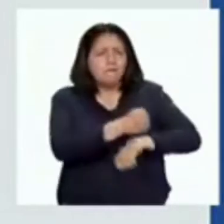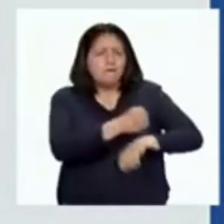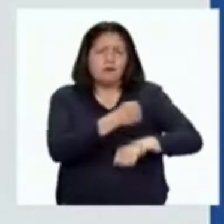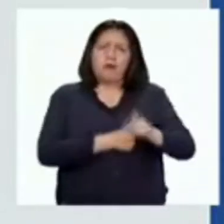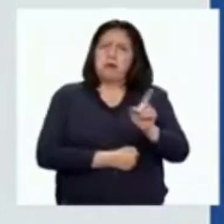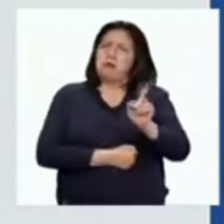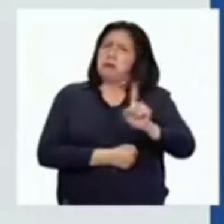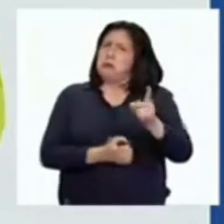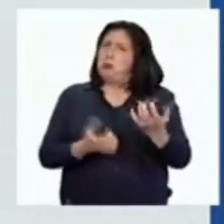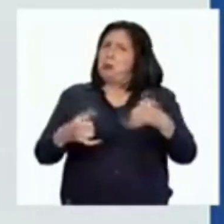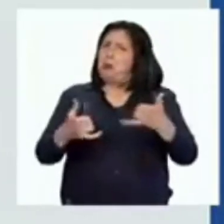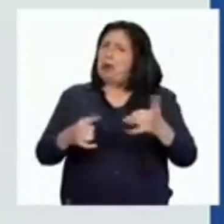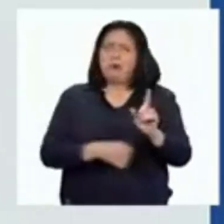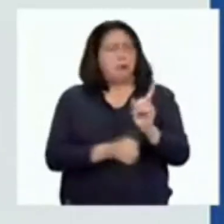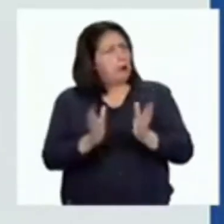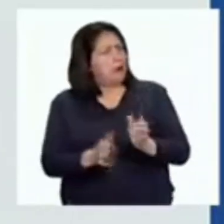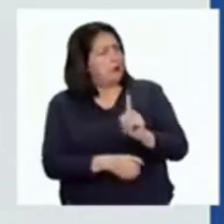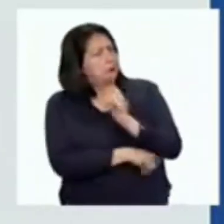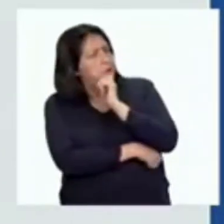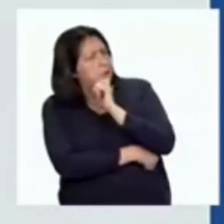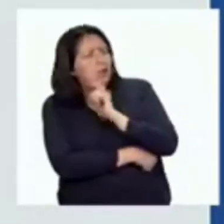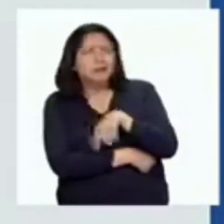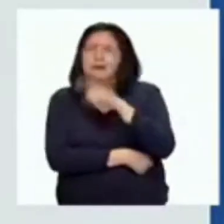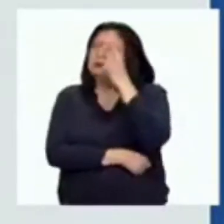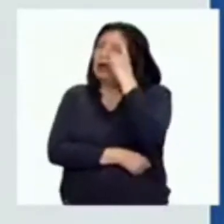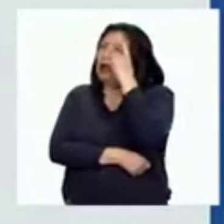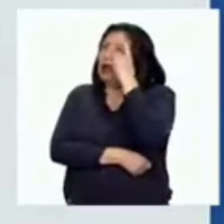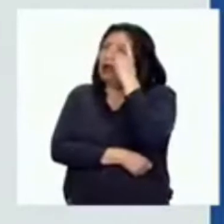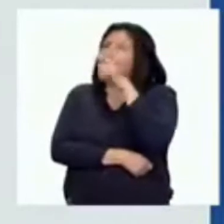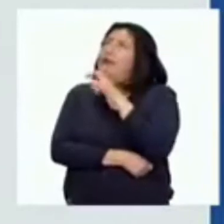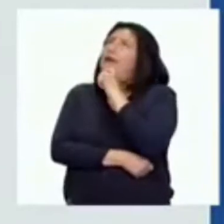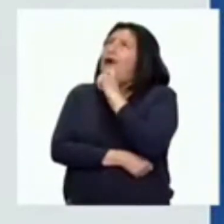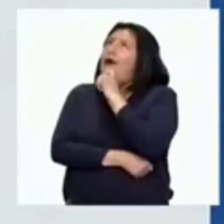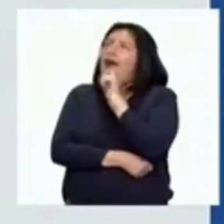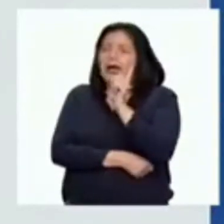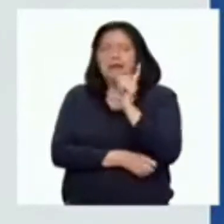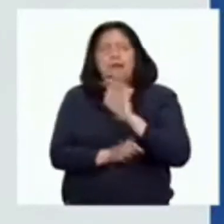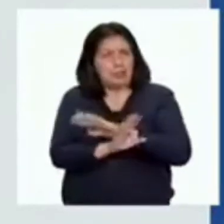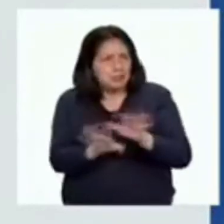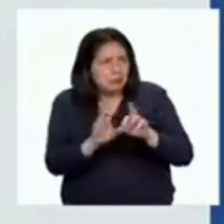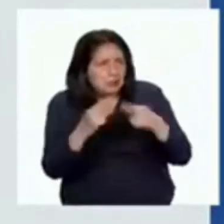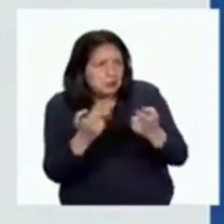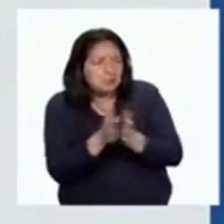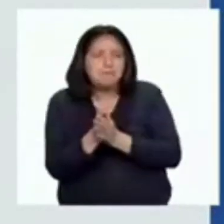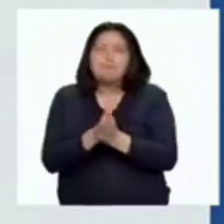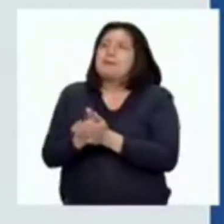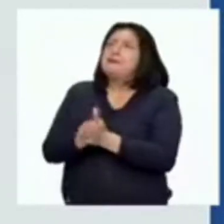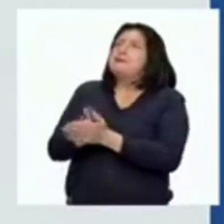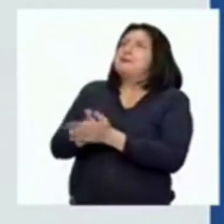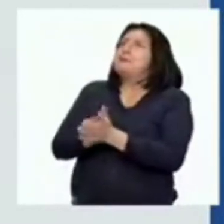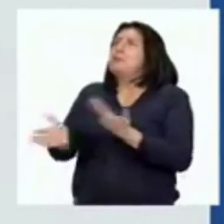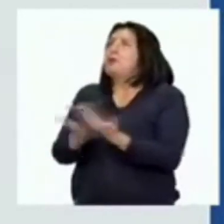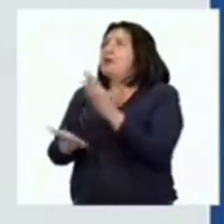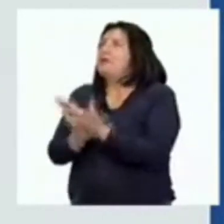necesidad de ser un jugador. A Pedro se le ocurrió una gran idea. Salió de esa reunión motivado con un nuevo